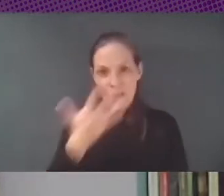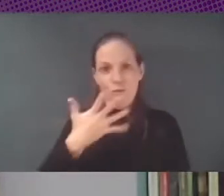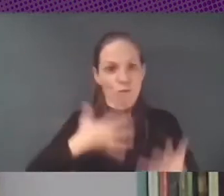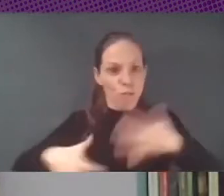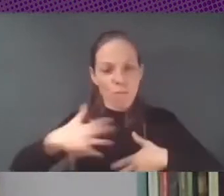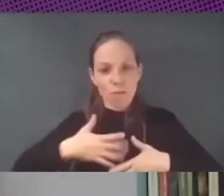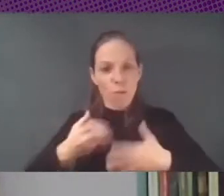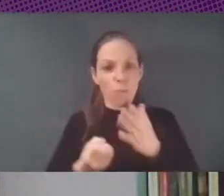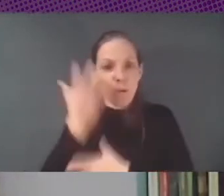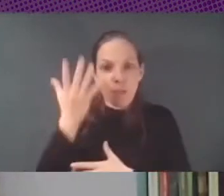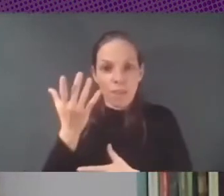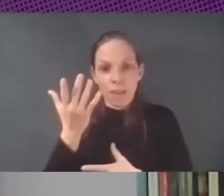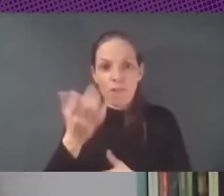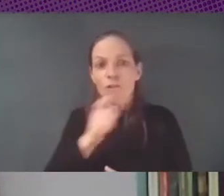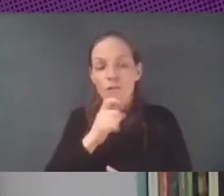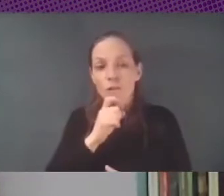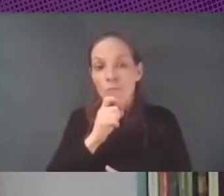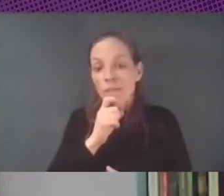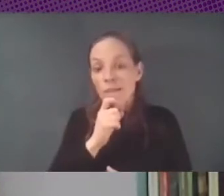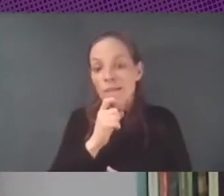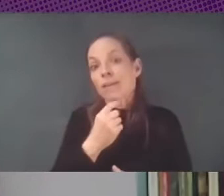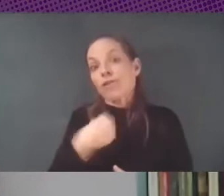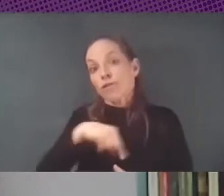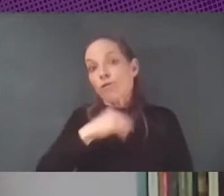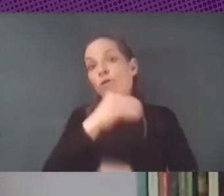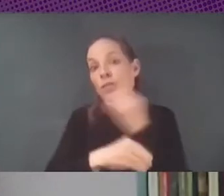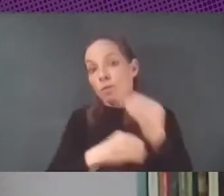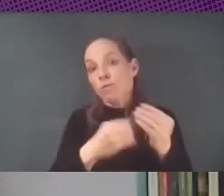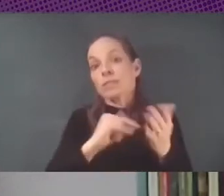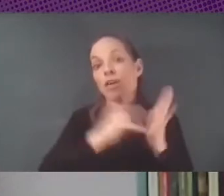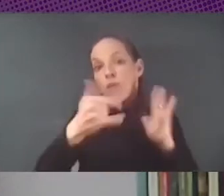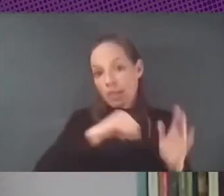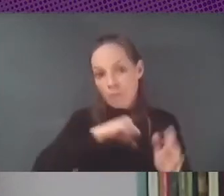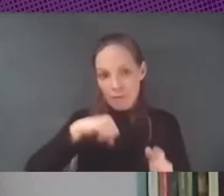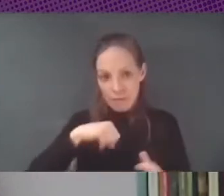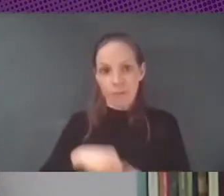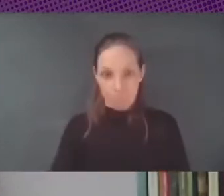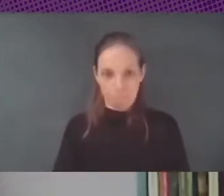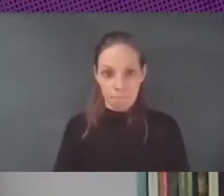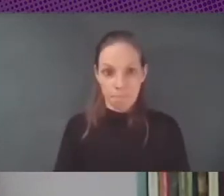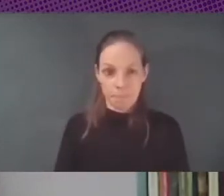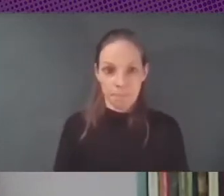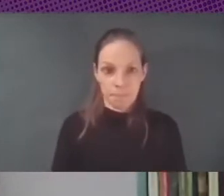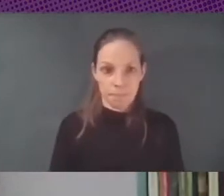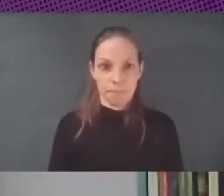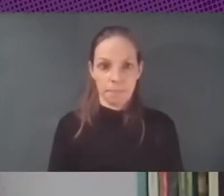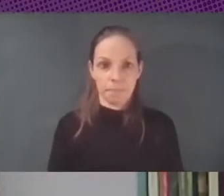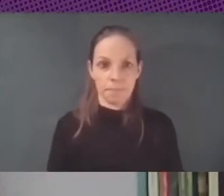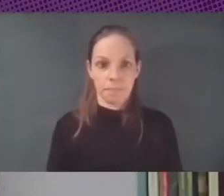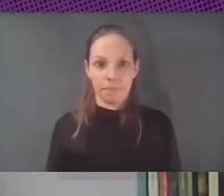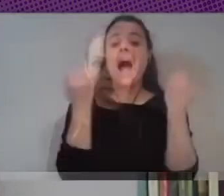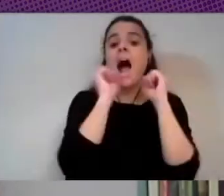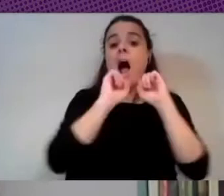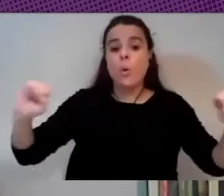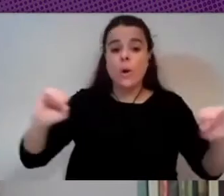mediante esas tecnologías privativas aun cuando desde lo discursivo estamos manifestando un